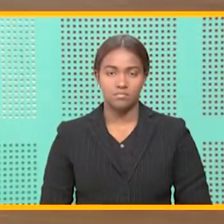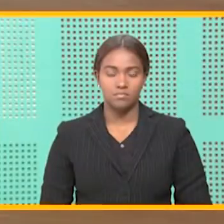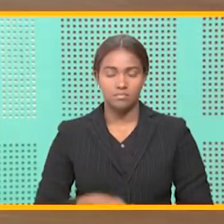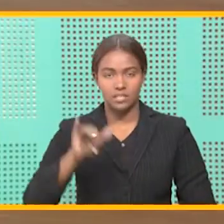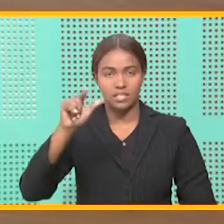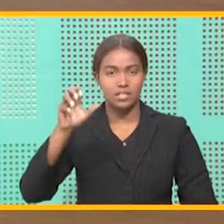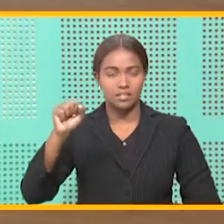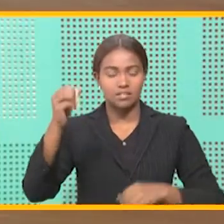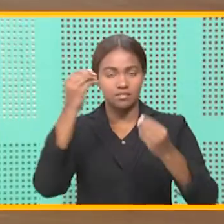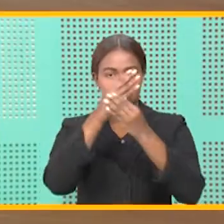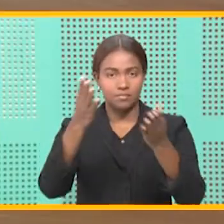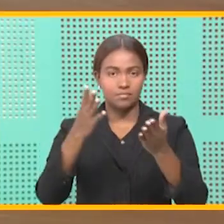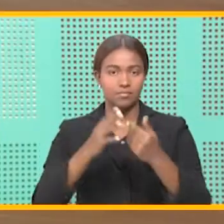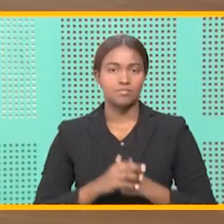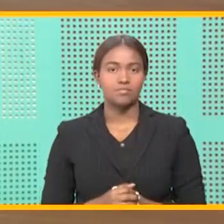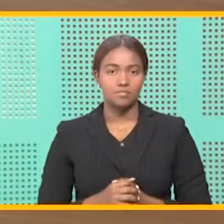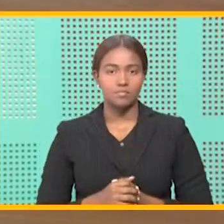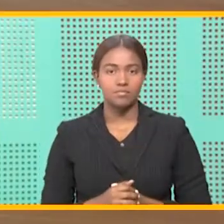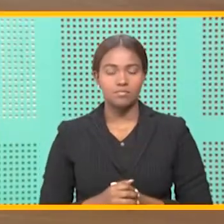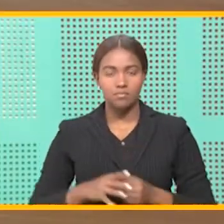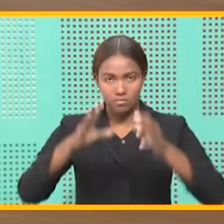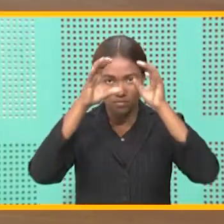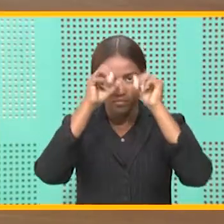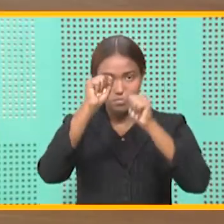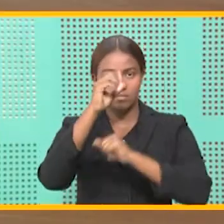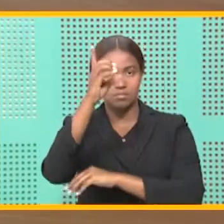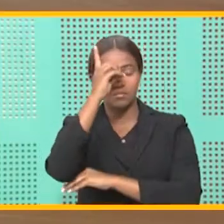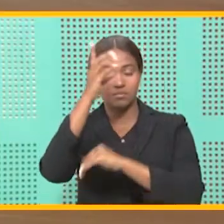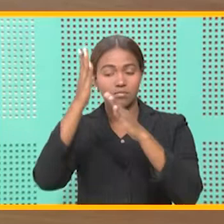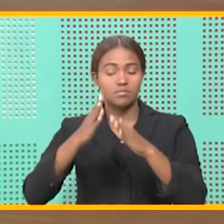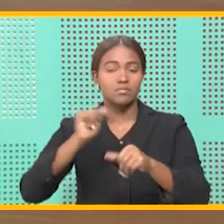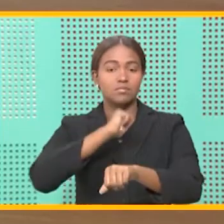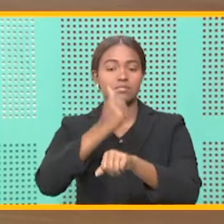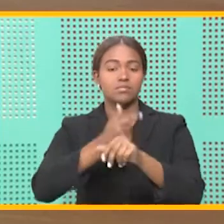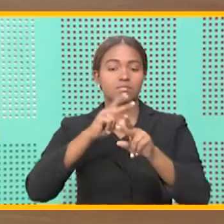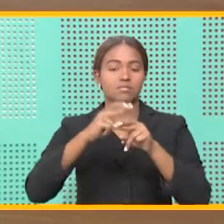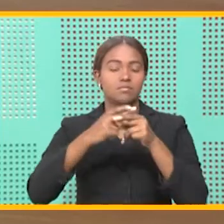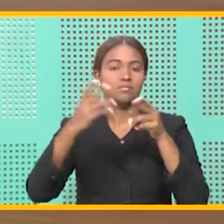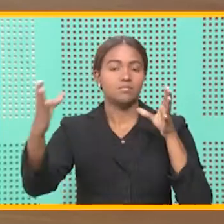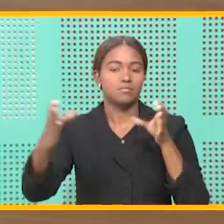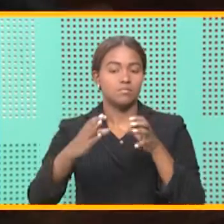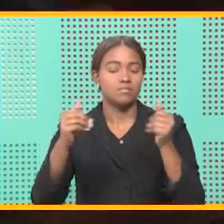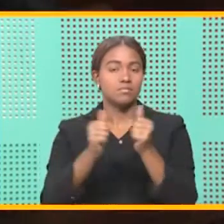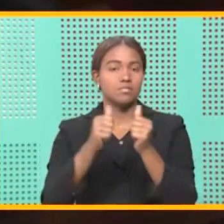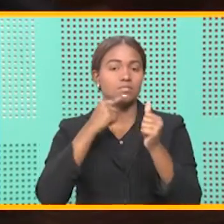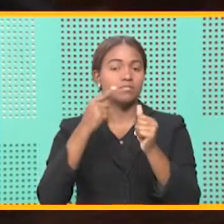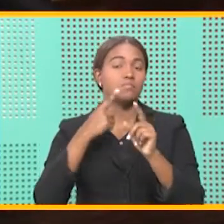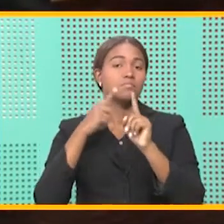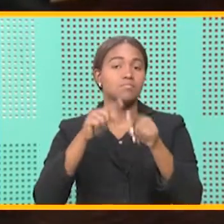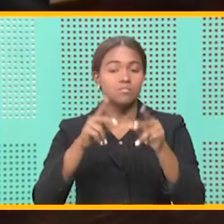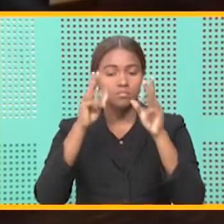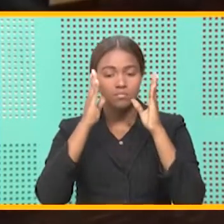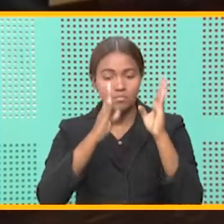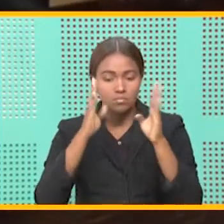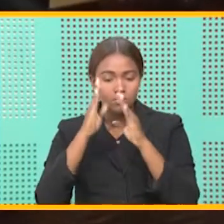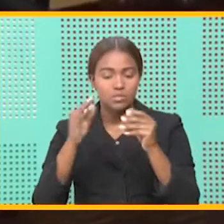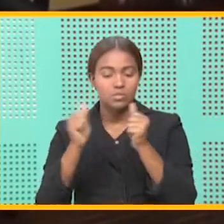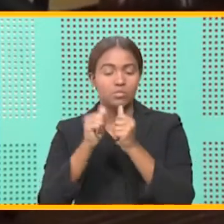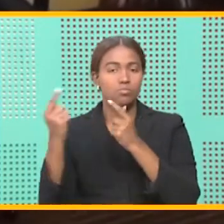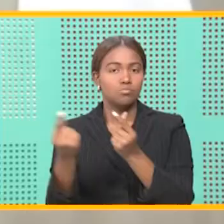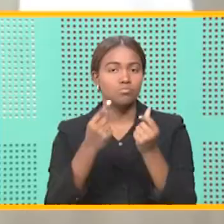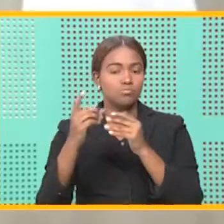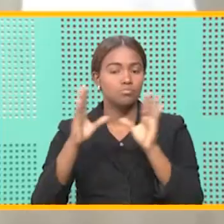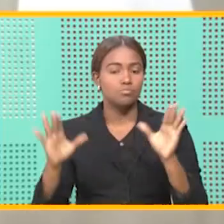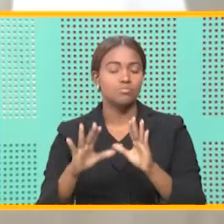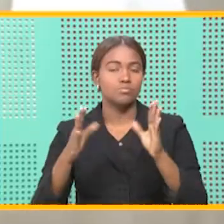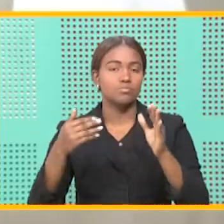Angelis, ahora es con ustedes. Amigos, el presidente Danilo Medina encabezó una reunión de alto nivel en la que dio seguimiento al conjunto de acciones